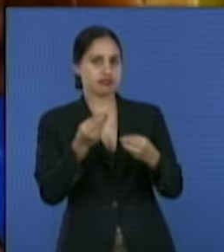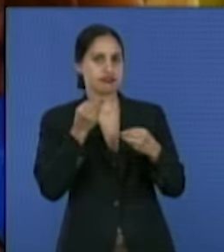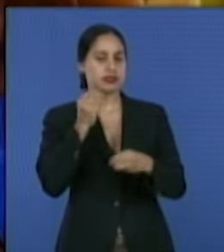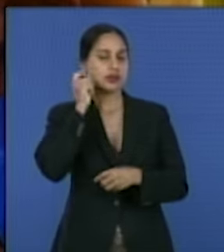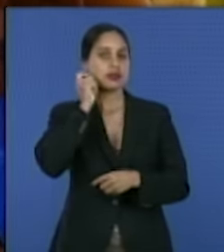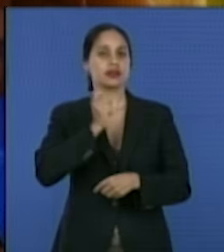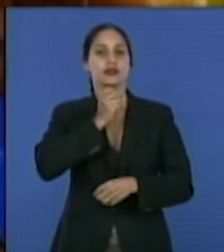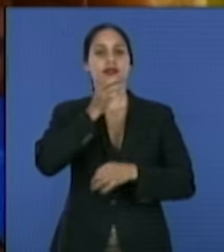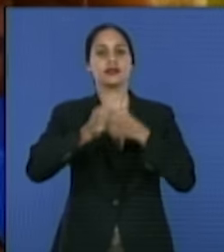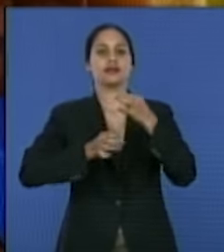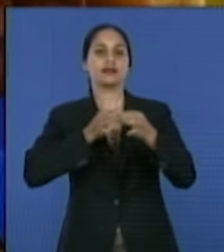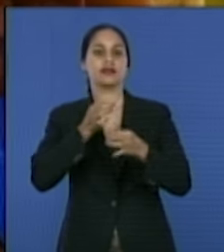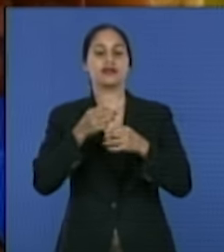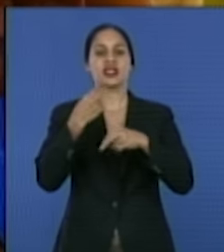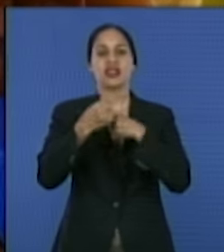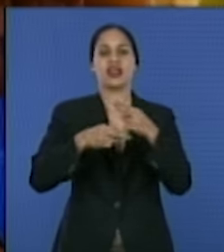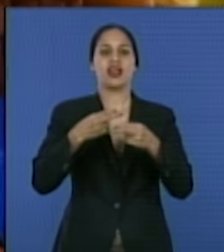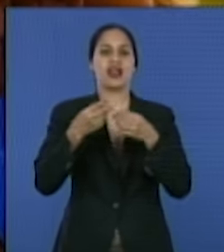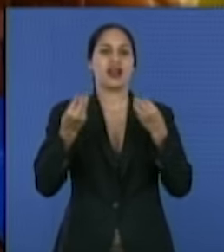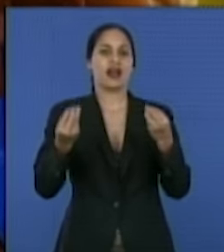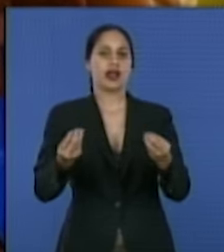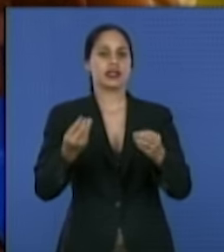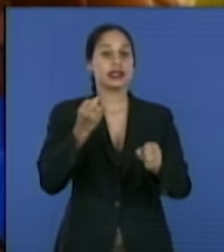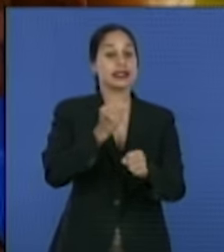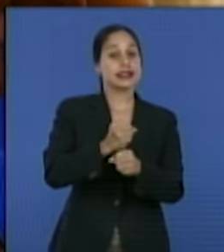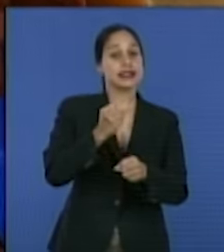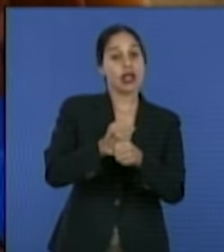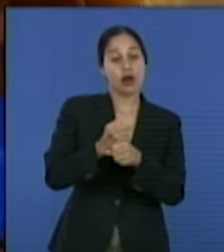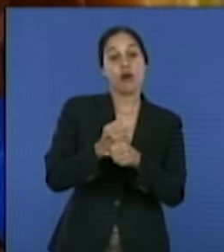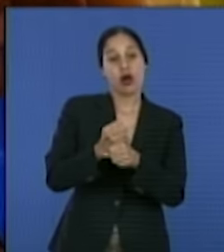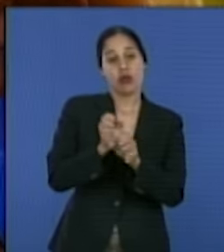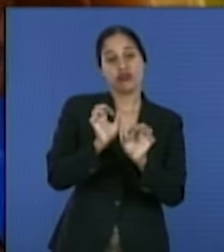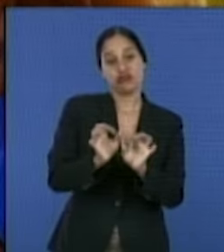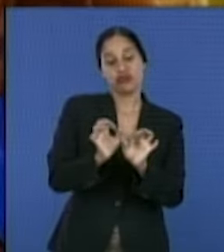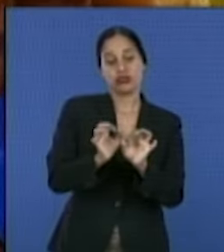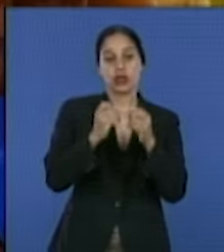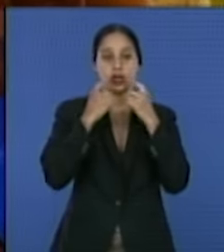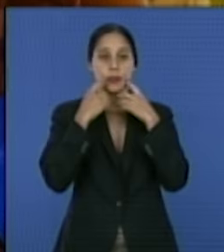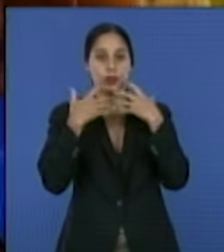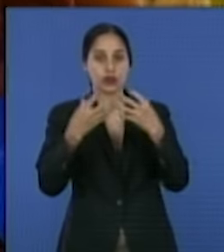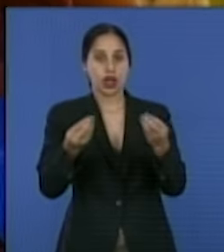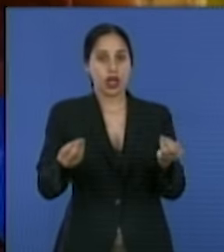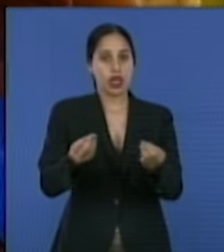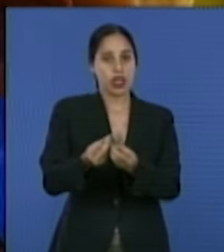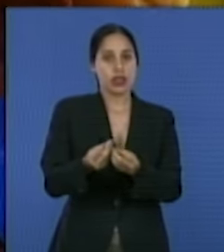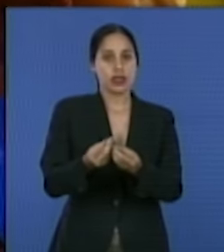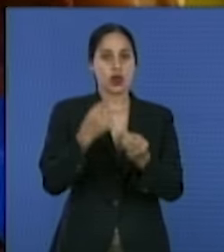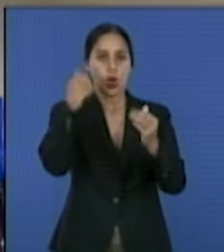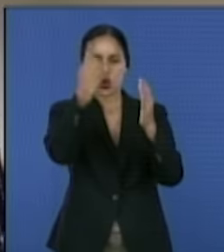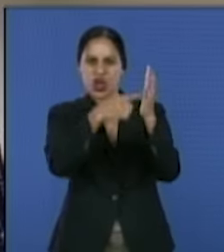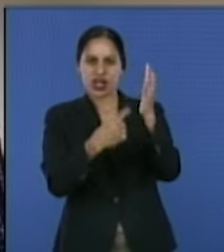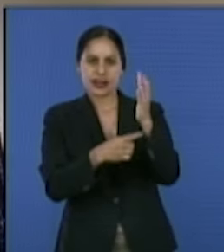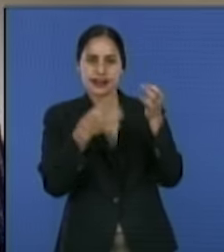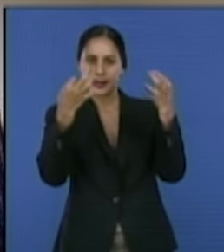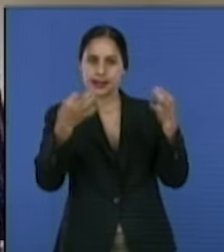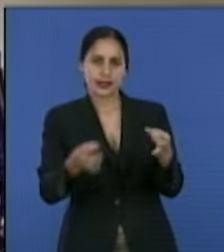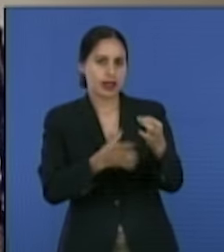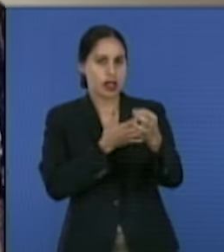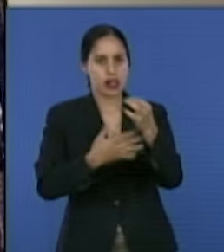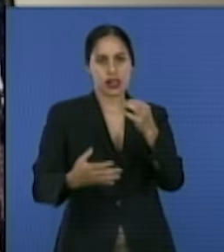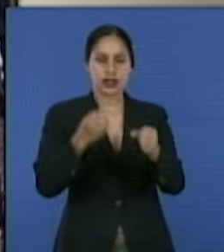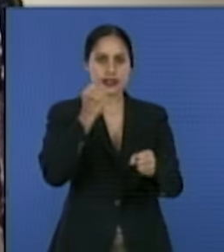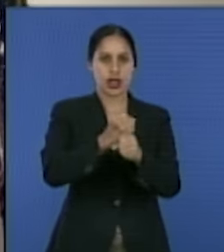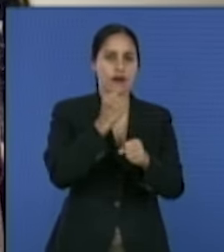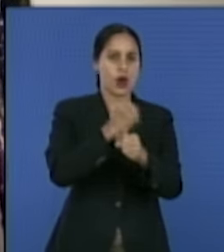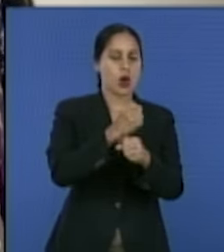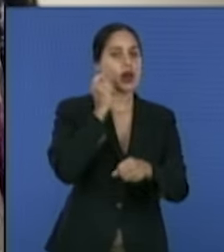y habla de un trabajo que es característica del trabajo de la